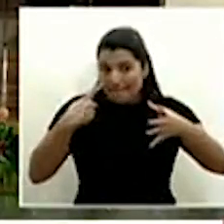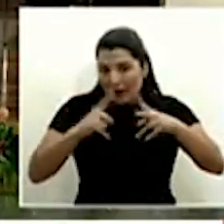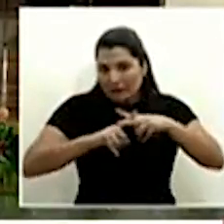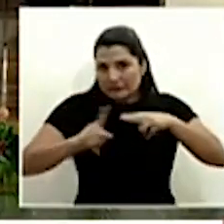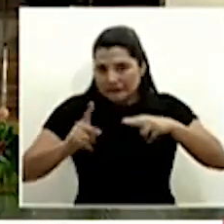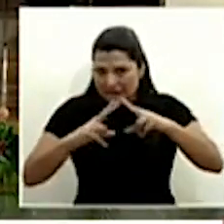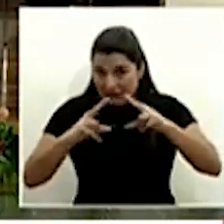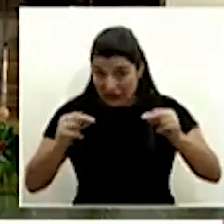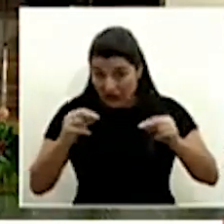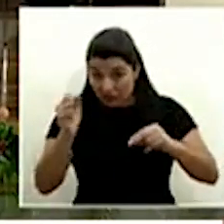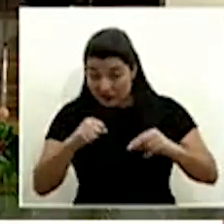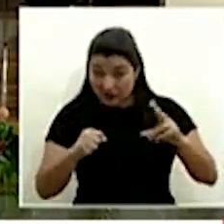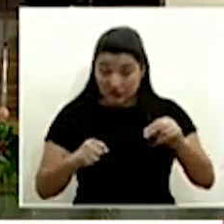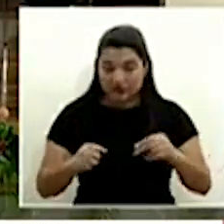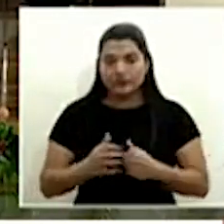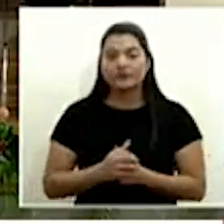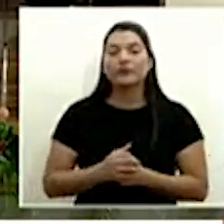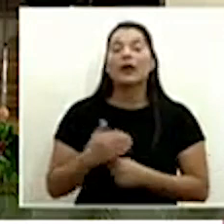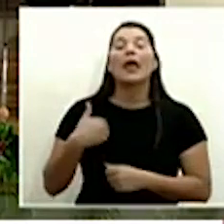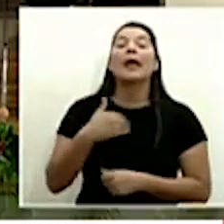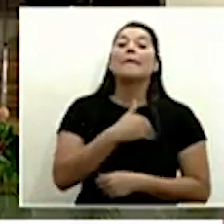de Salud el doctor Daniel Salas